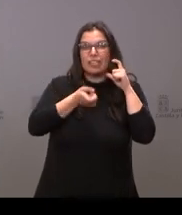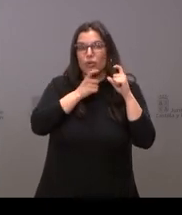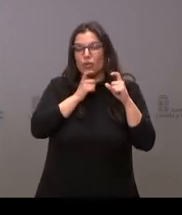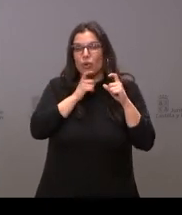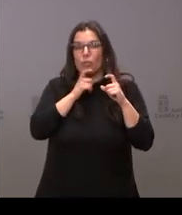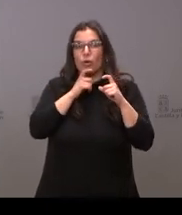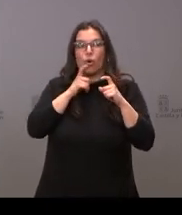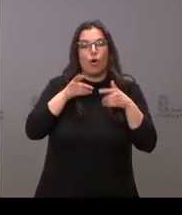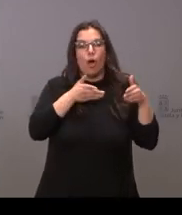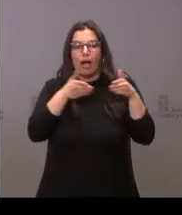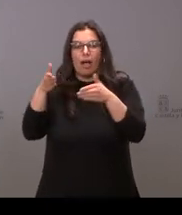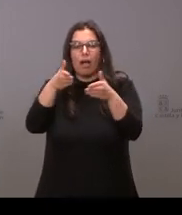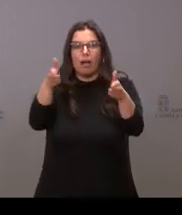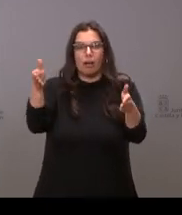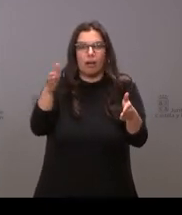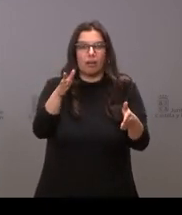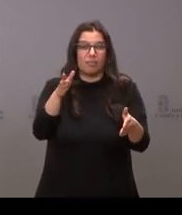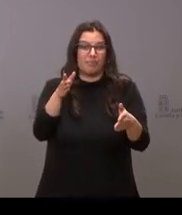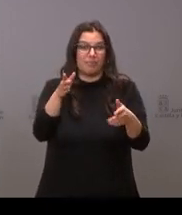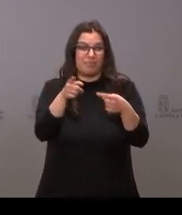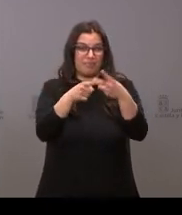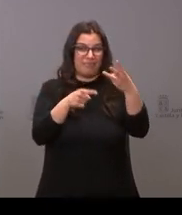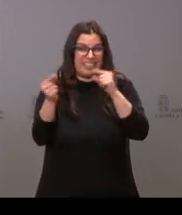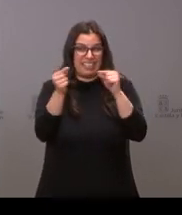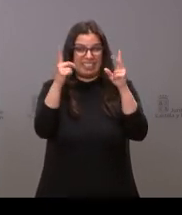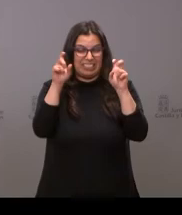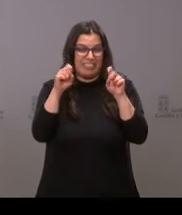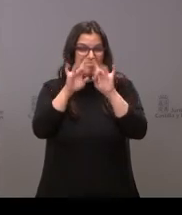recorridos y todos esos puntos que estaban en el debate gracias